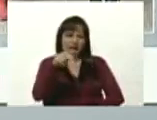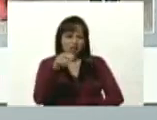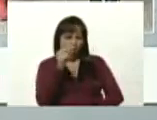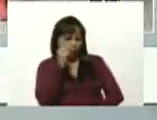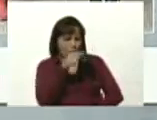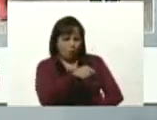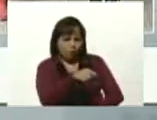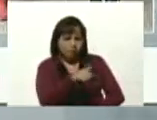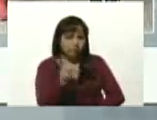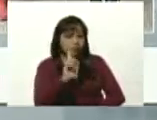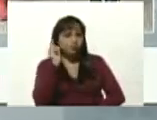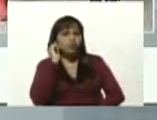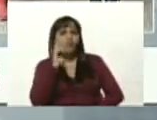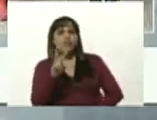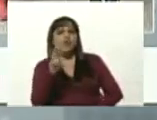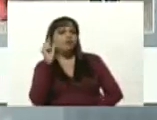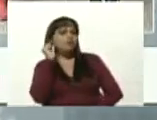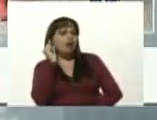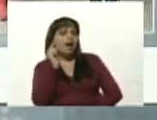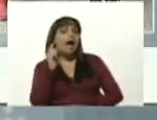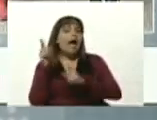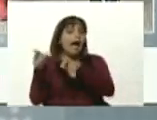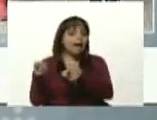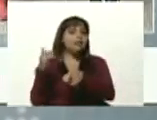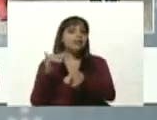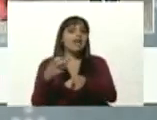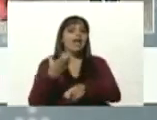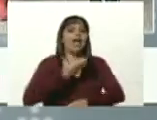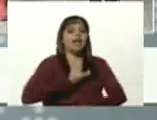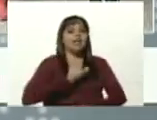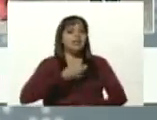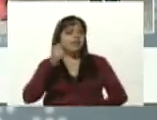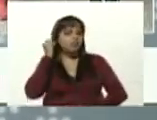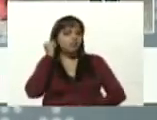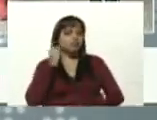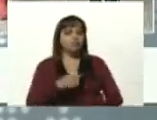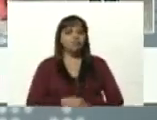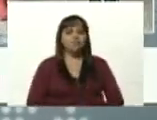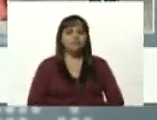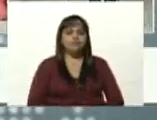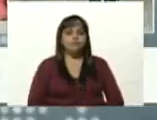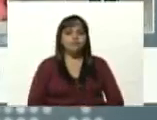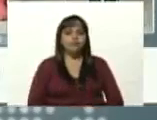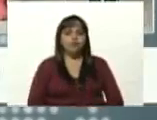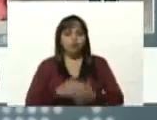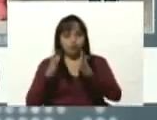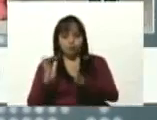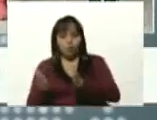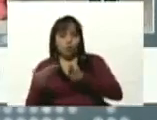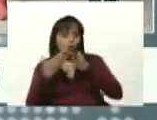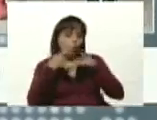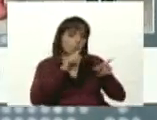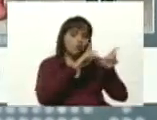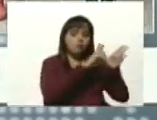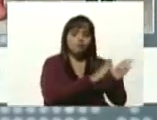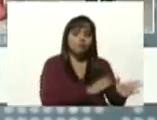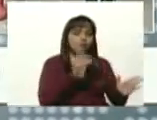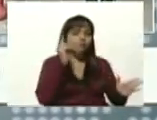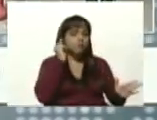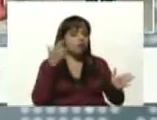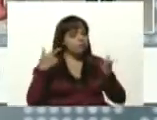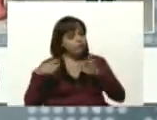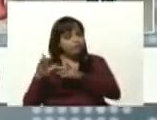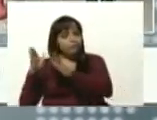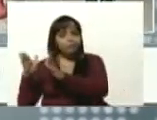Bueno, está Joana Sánchez, alcaldesa. Gladys Torrealba. Gingri